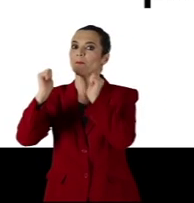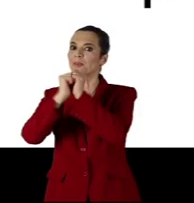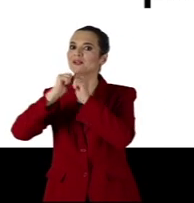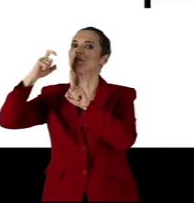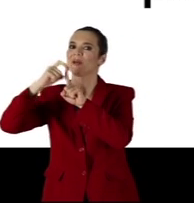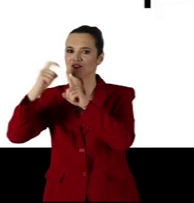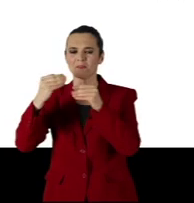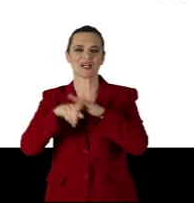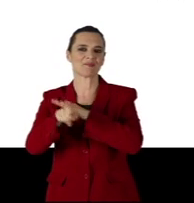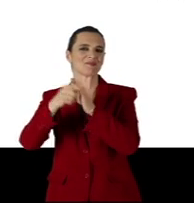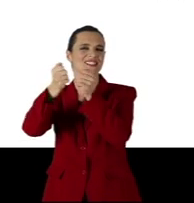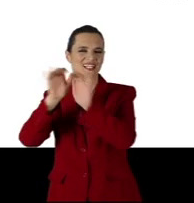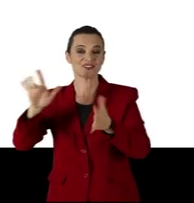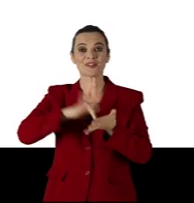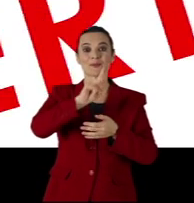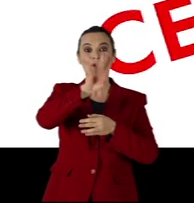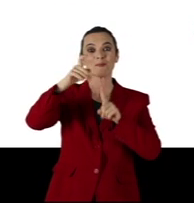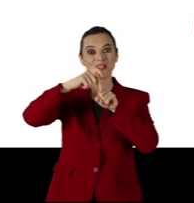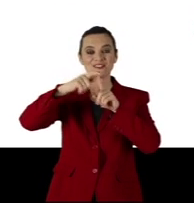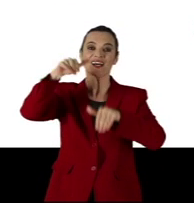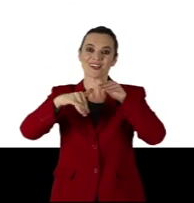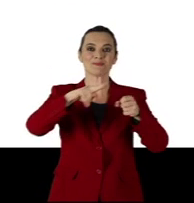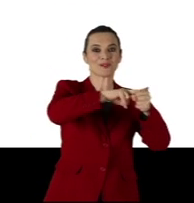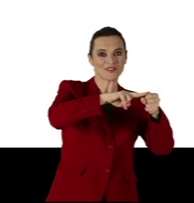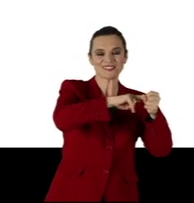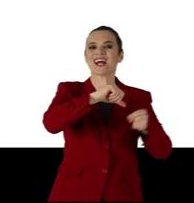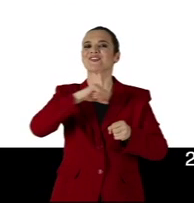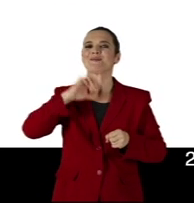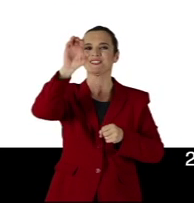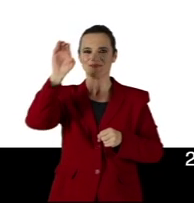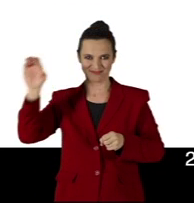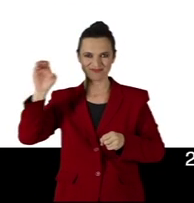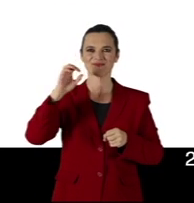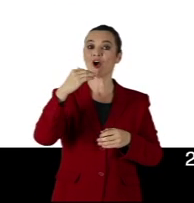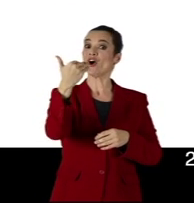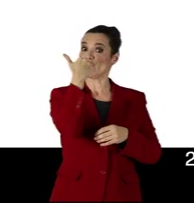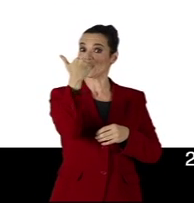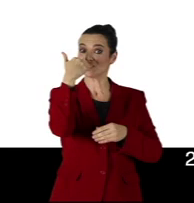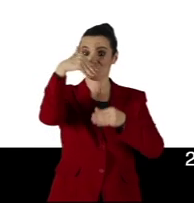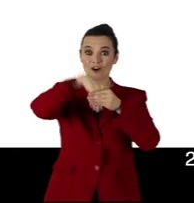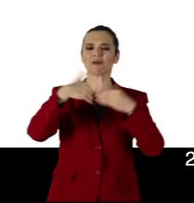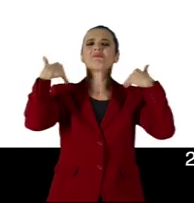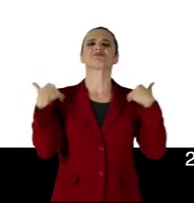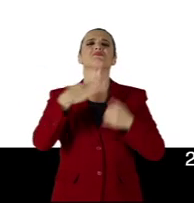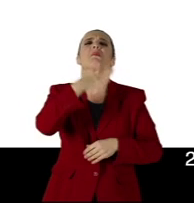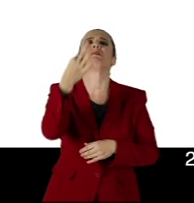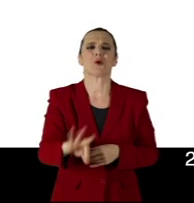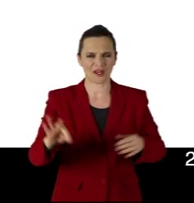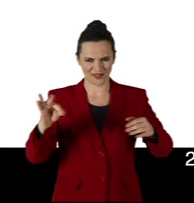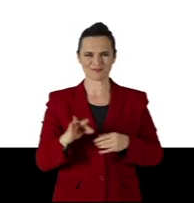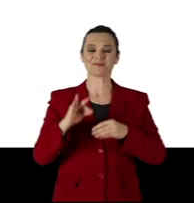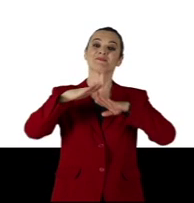enviar tu voto hasta el 20 de mayo por correo certificado. Es gratis. 24 de mayo, elecciones locales y